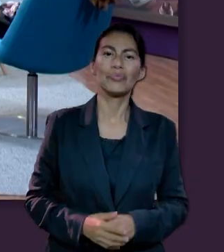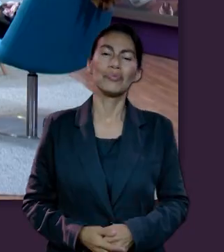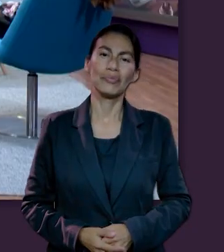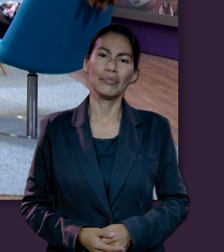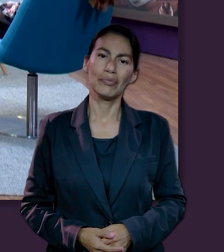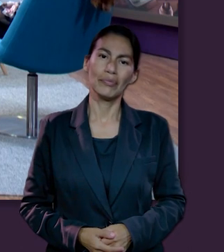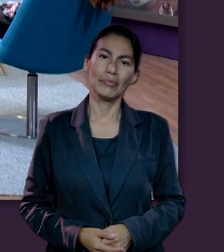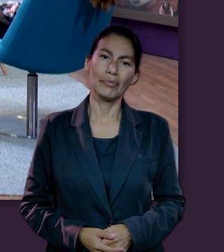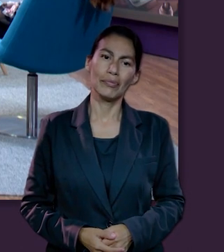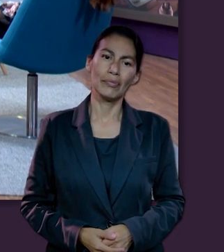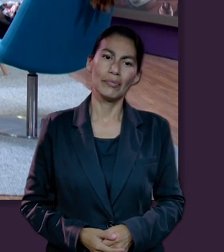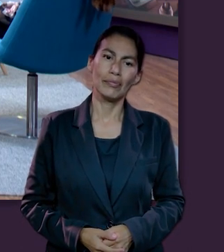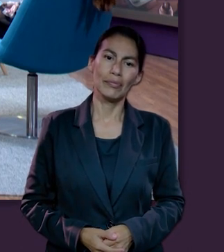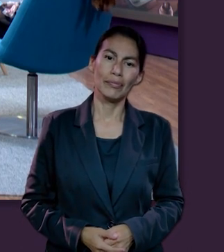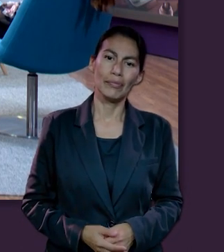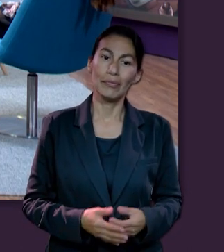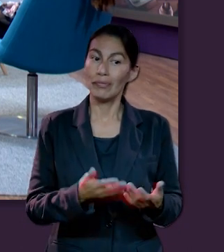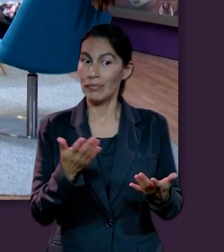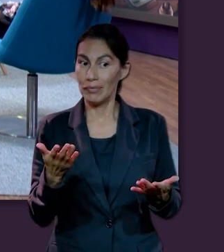Ya no está allí.